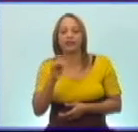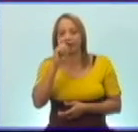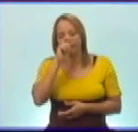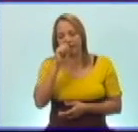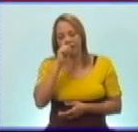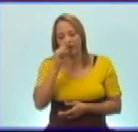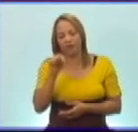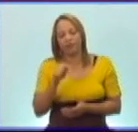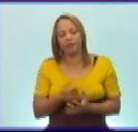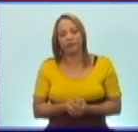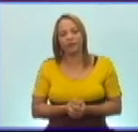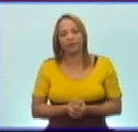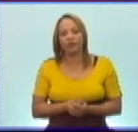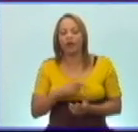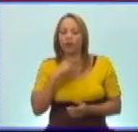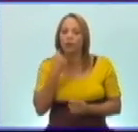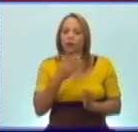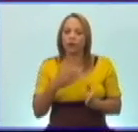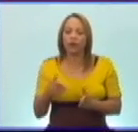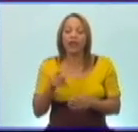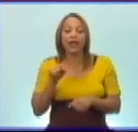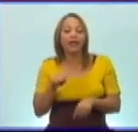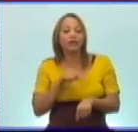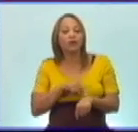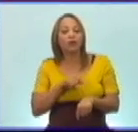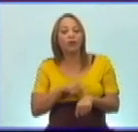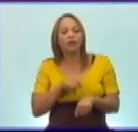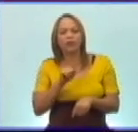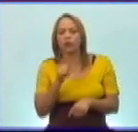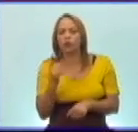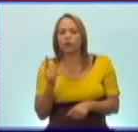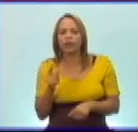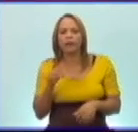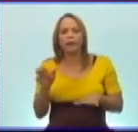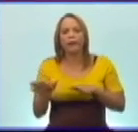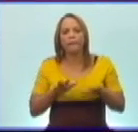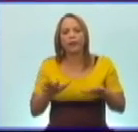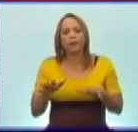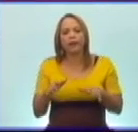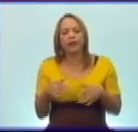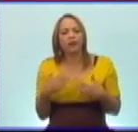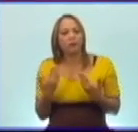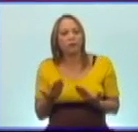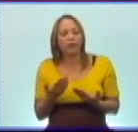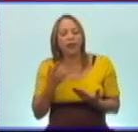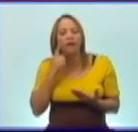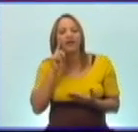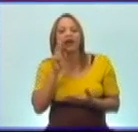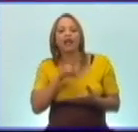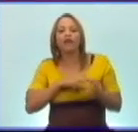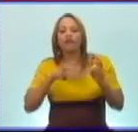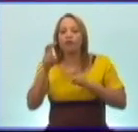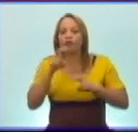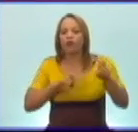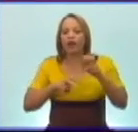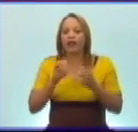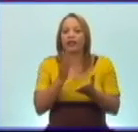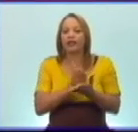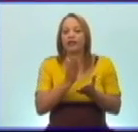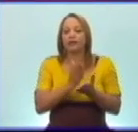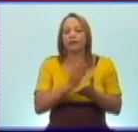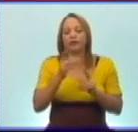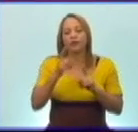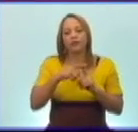En estos momentos, estarán preparados para dirigirse a su libro de texto y